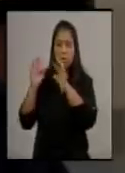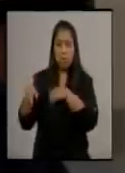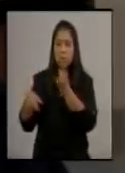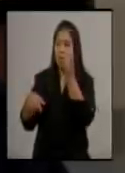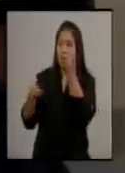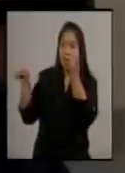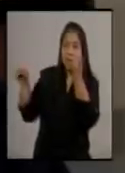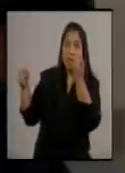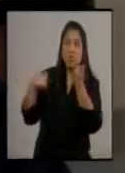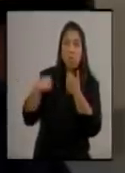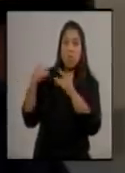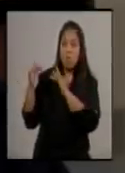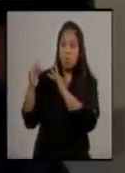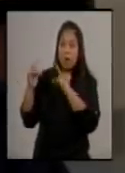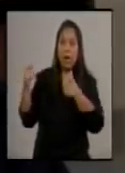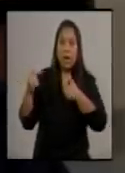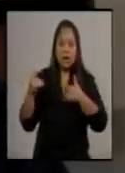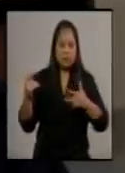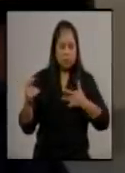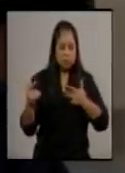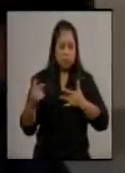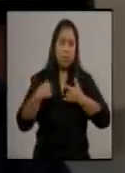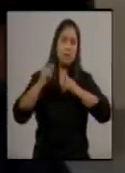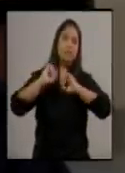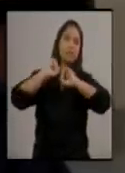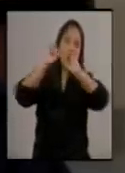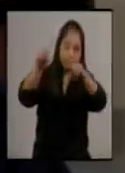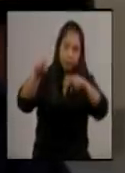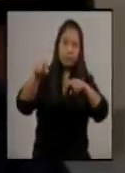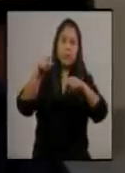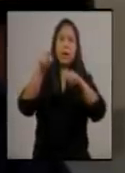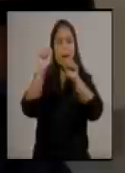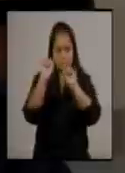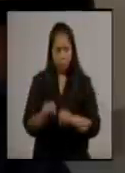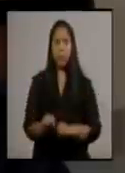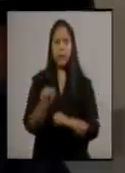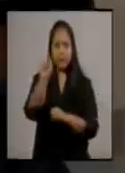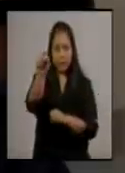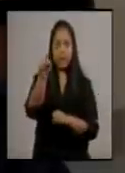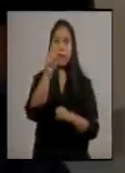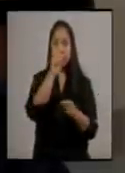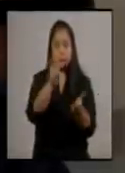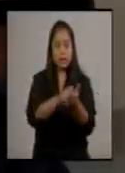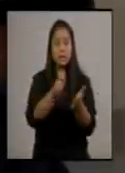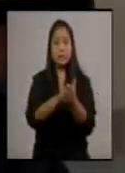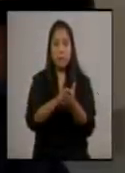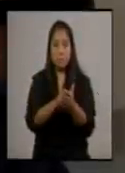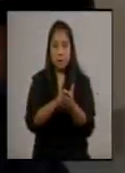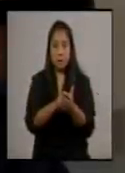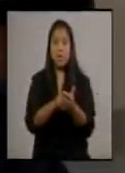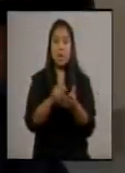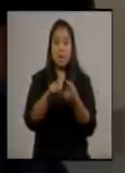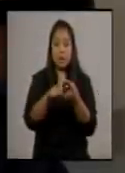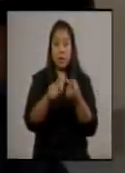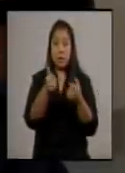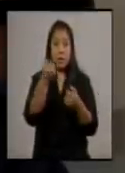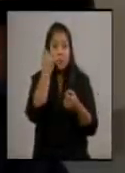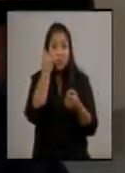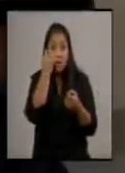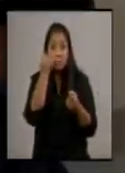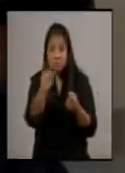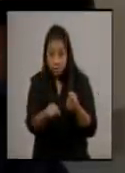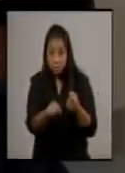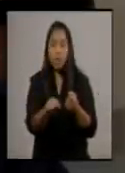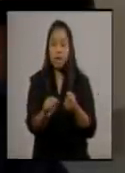síntomas o si siente síntomas, vaya, ahí va a recibir su tratamiento si sale positivo. De una vez sale